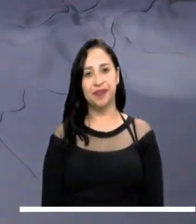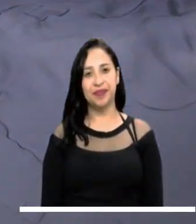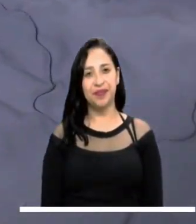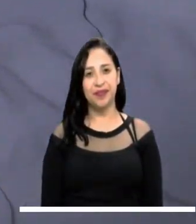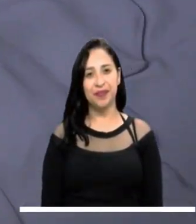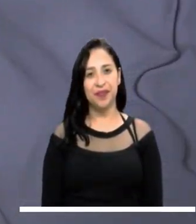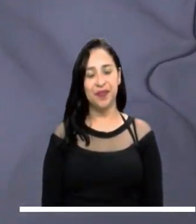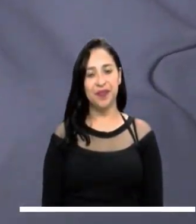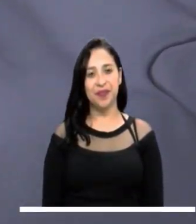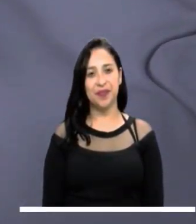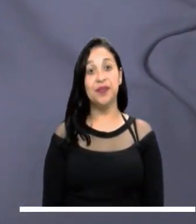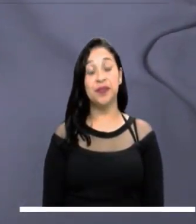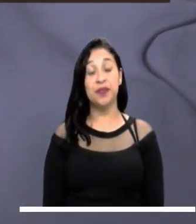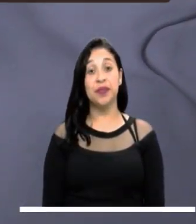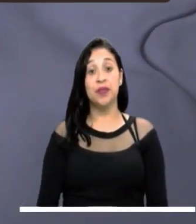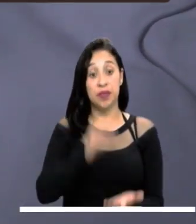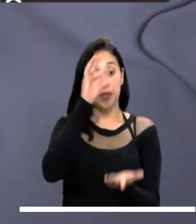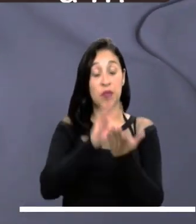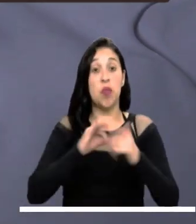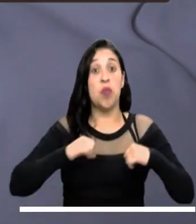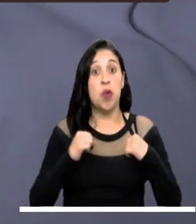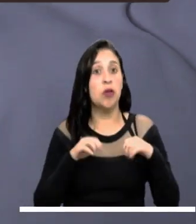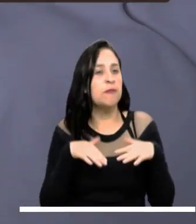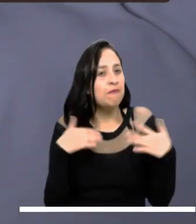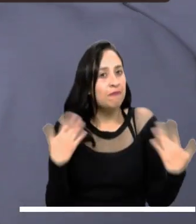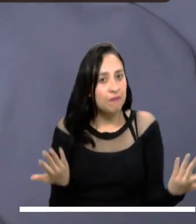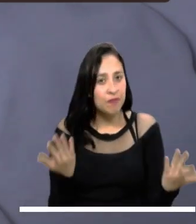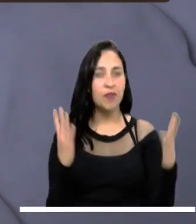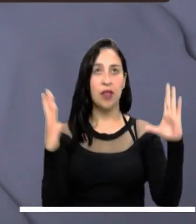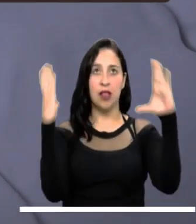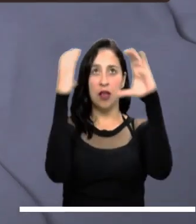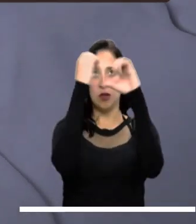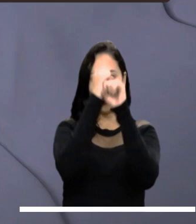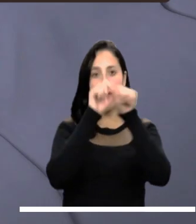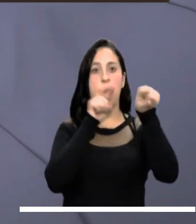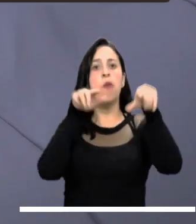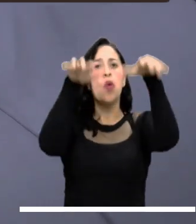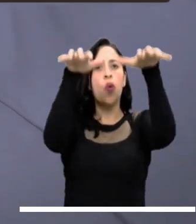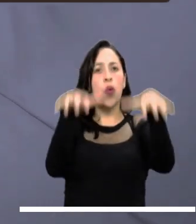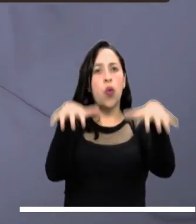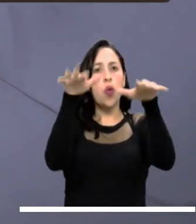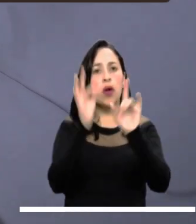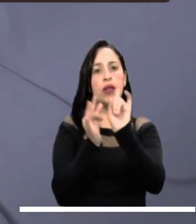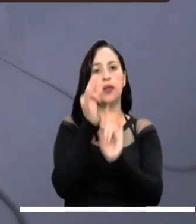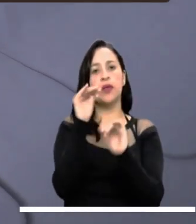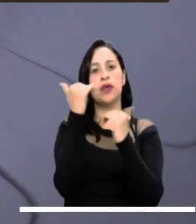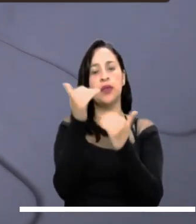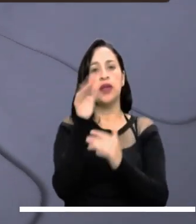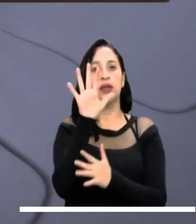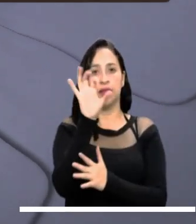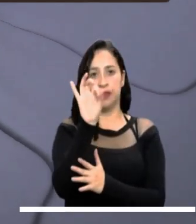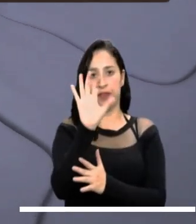La capital del país, por su parte, tendrá una noche sin lluvias, con una temperatura mínima de 5 grados.